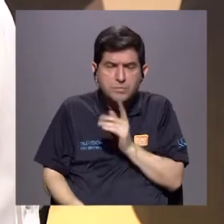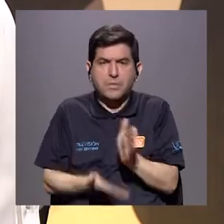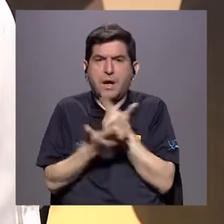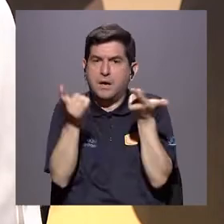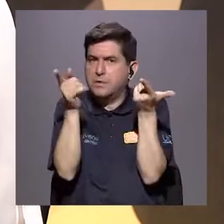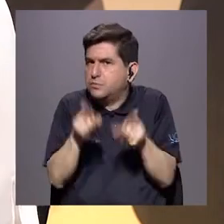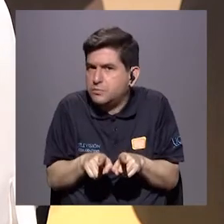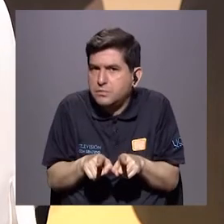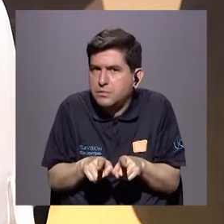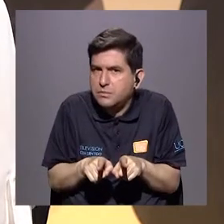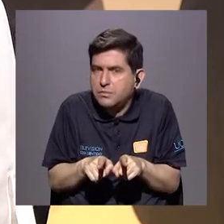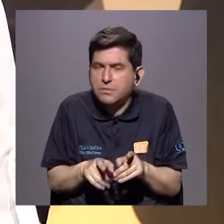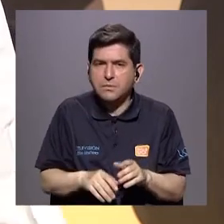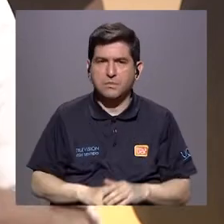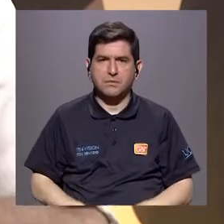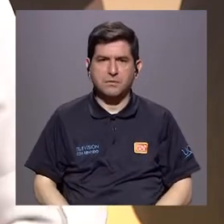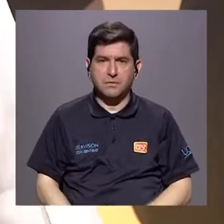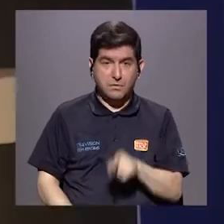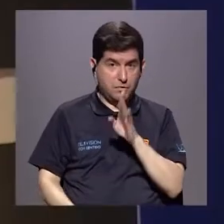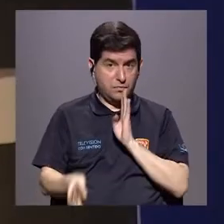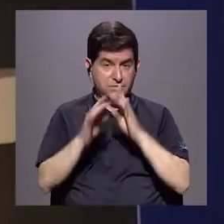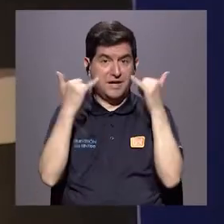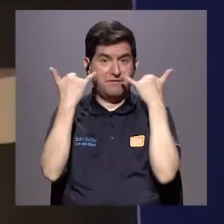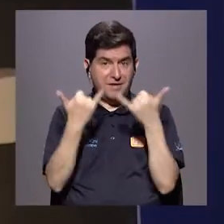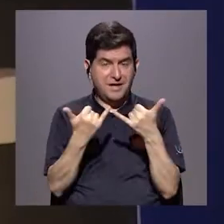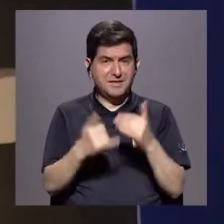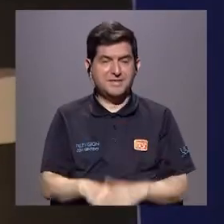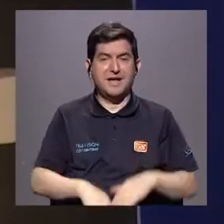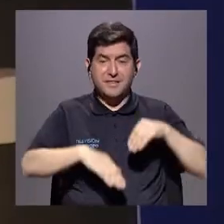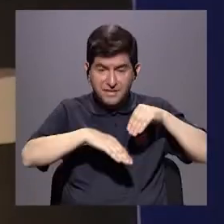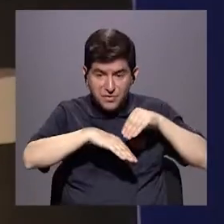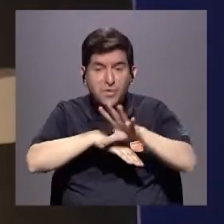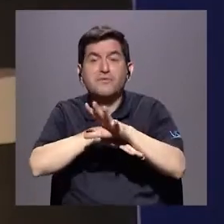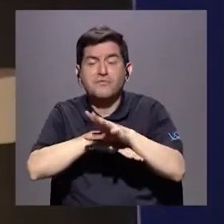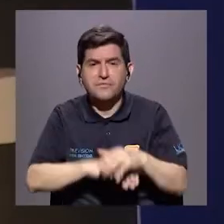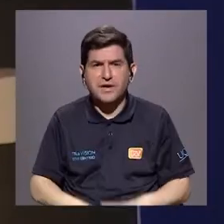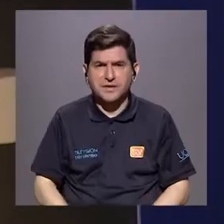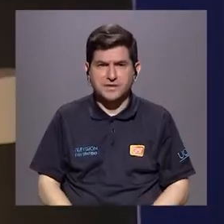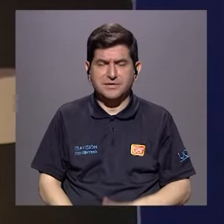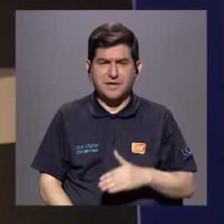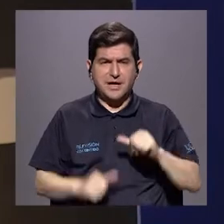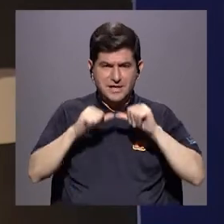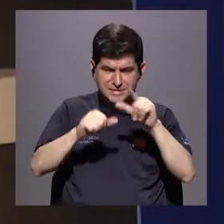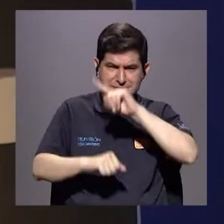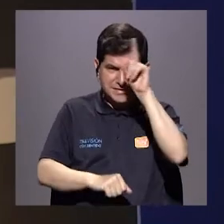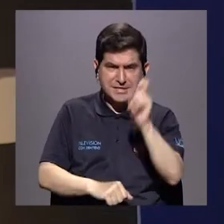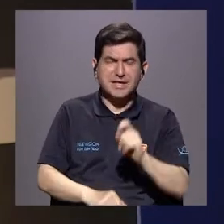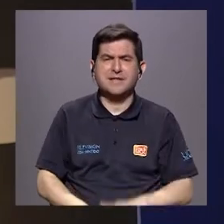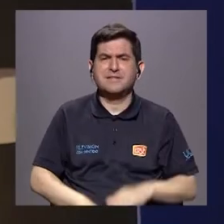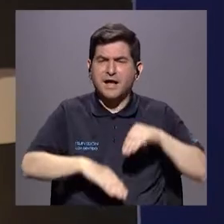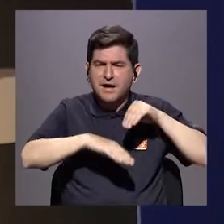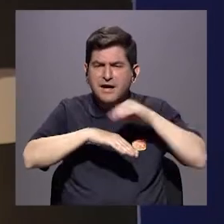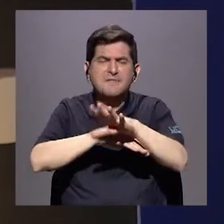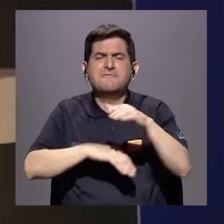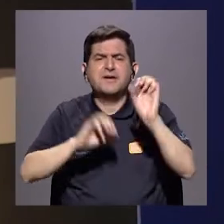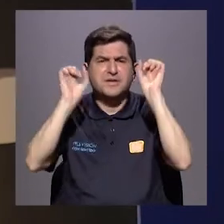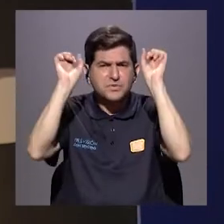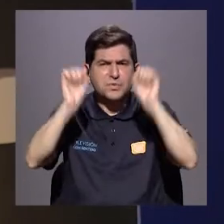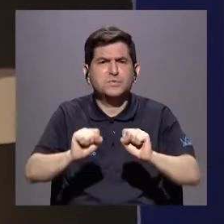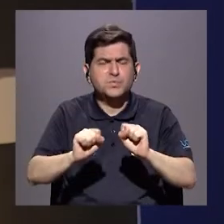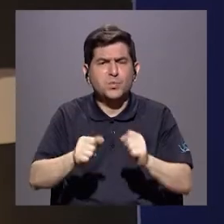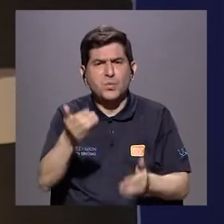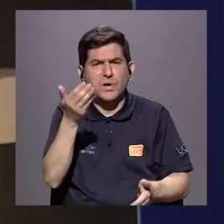pasó. No, entonces... Usted nos está hablando ya de una consecuencia. Claro. Y esa era mi siguiente pregunta. ¿Qué consecuencias puede